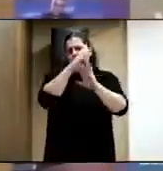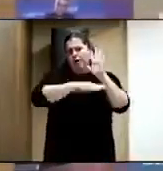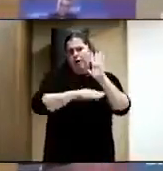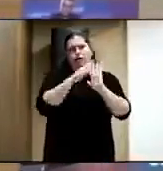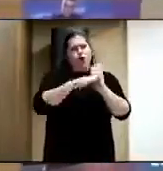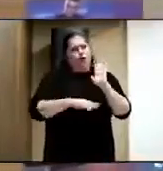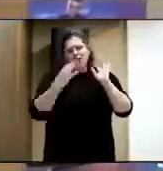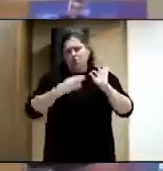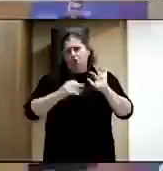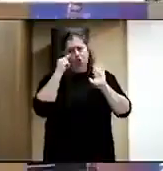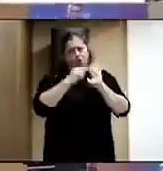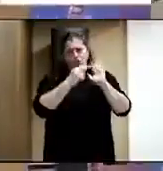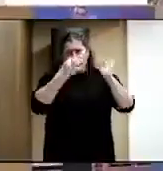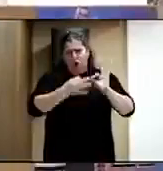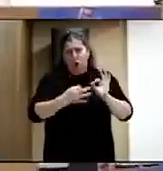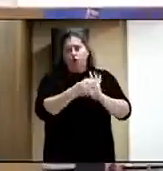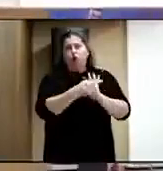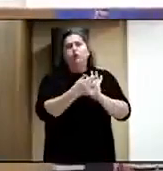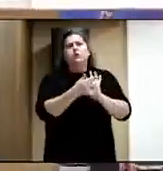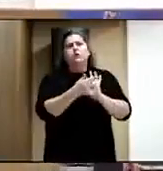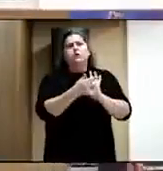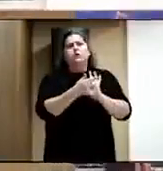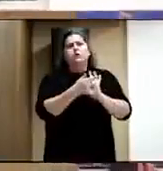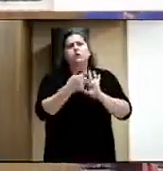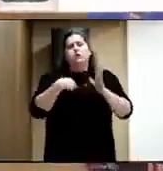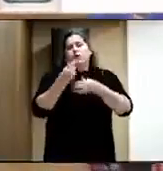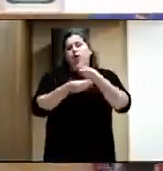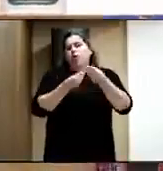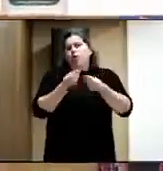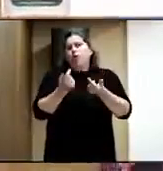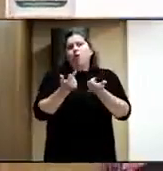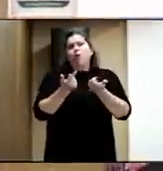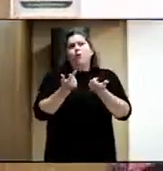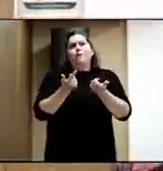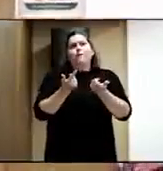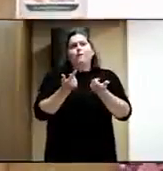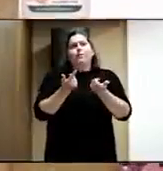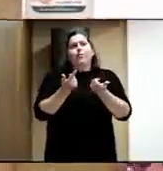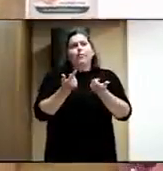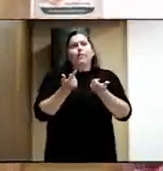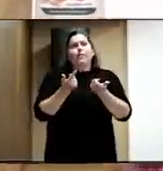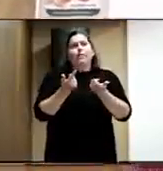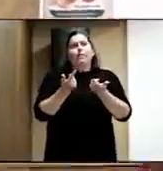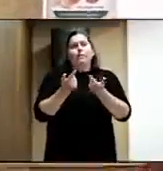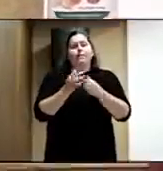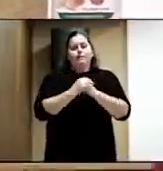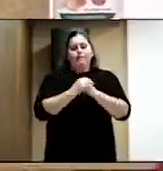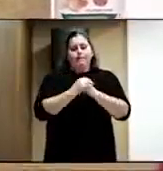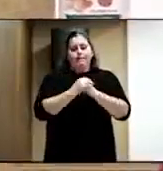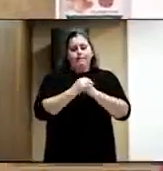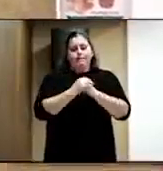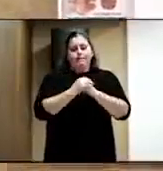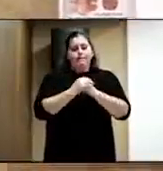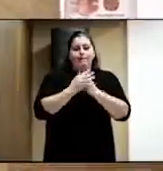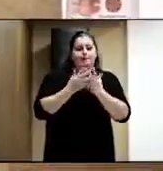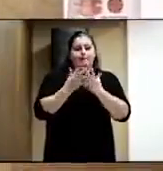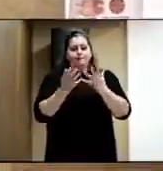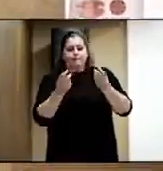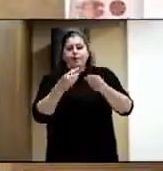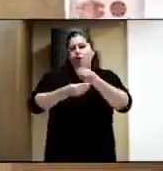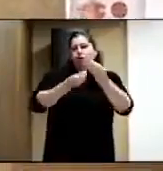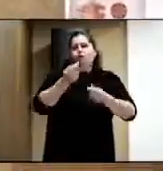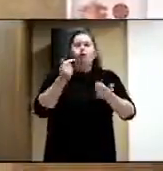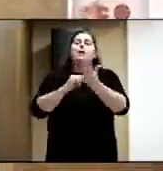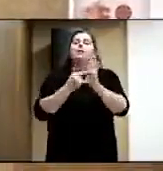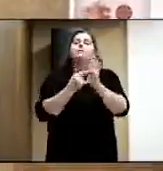habréis echado un vistazo. Simplemente voy a hacer una pequeña, digamos, voy a